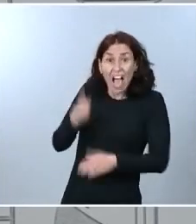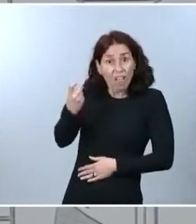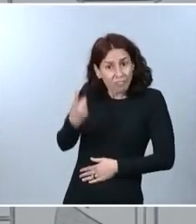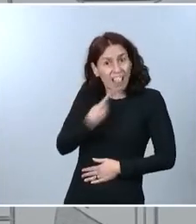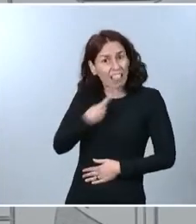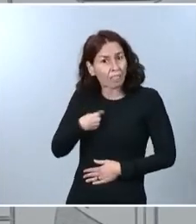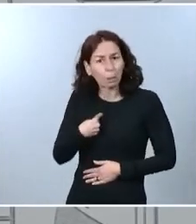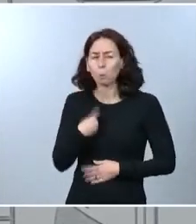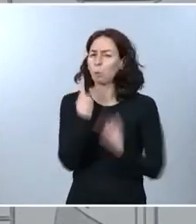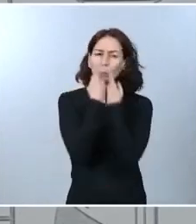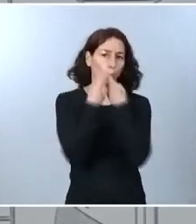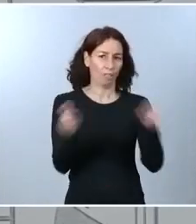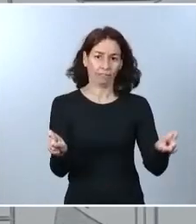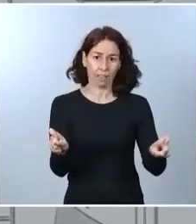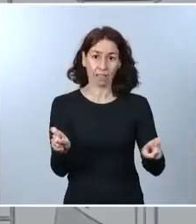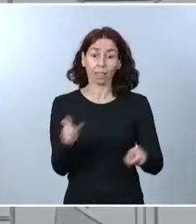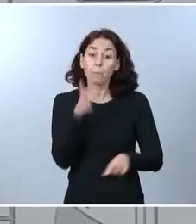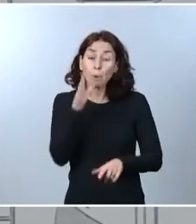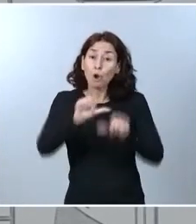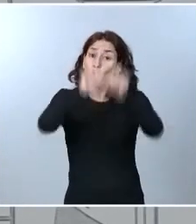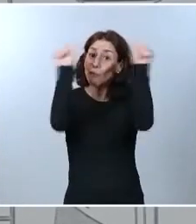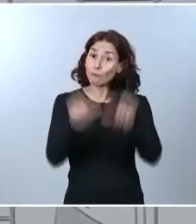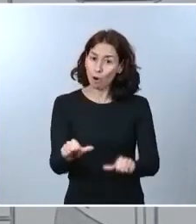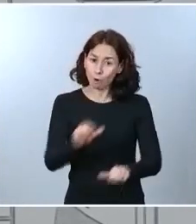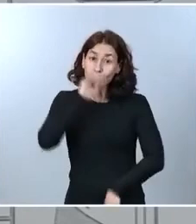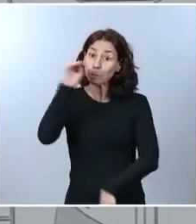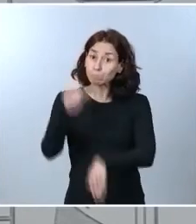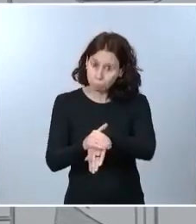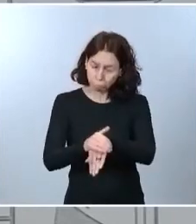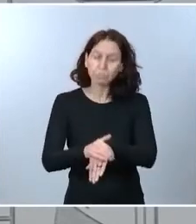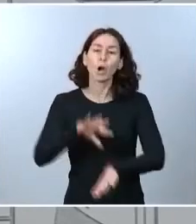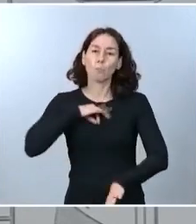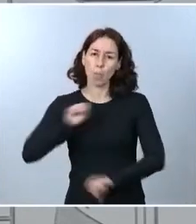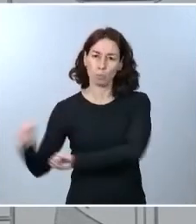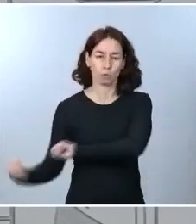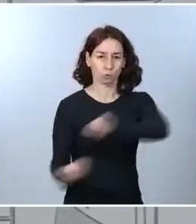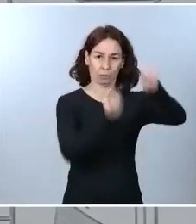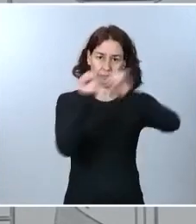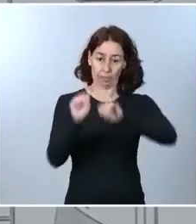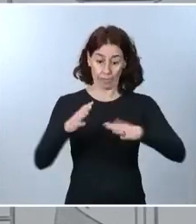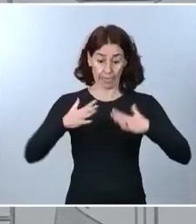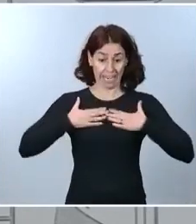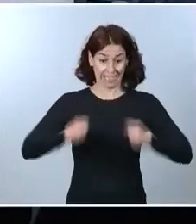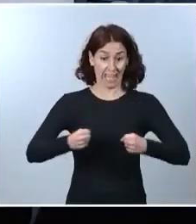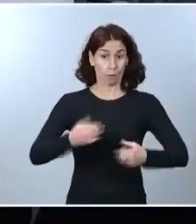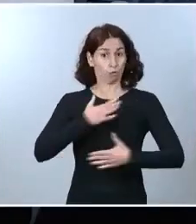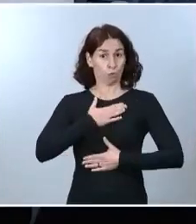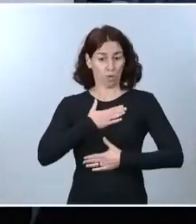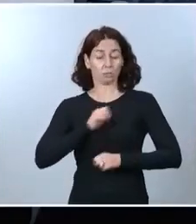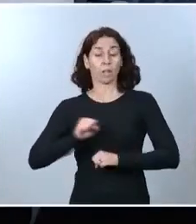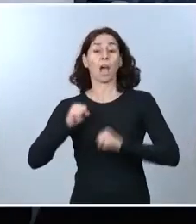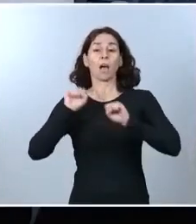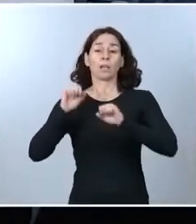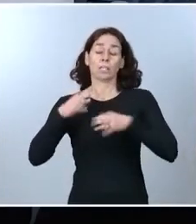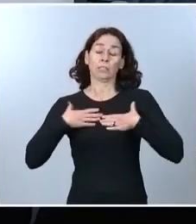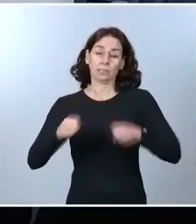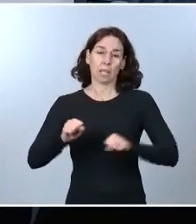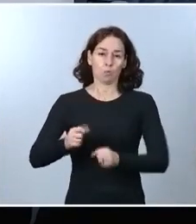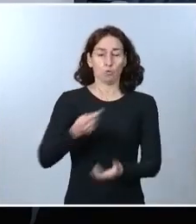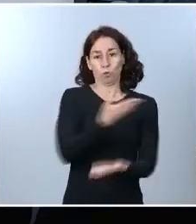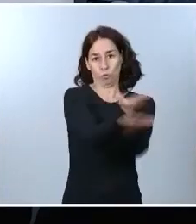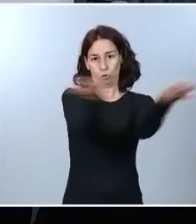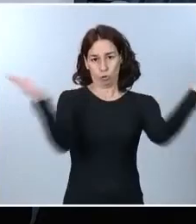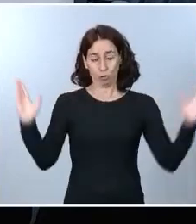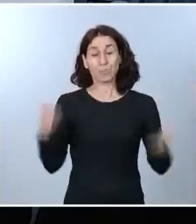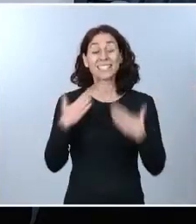protegerla de nuestros seres queridos y defender la salud del conjunto del país. Muchísimas gracias. Presidente, muchas gracias por su intervención, gracias a los medios que